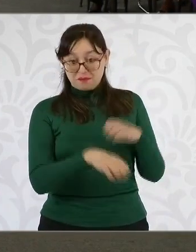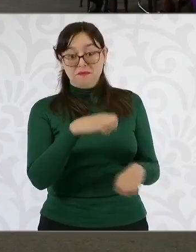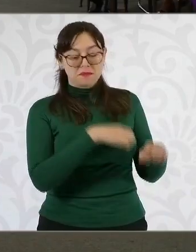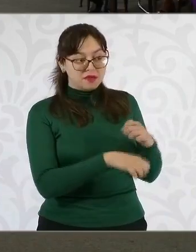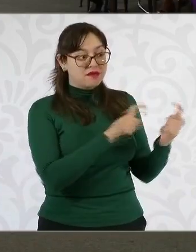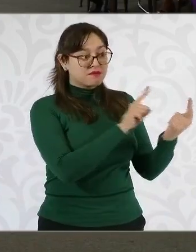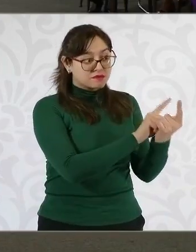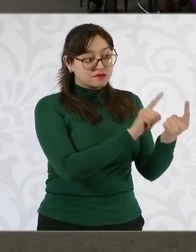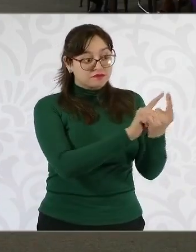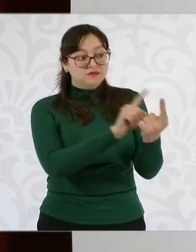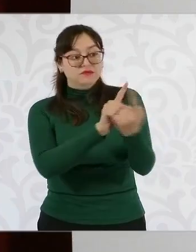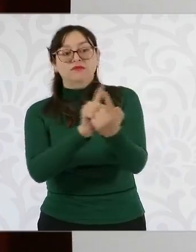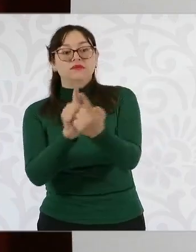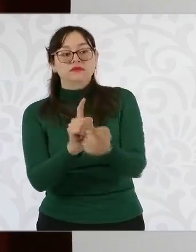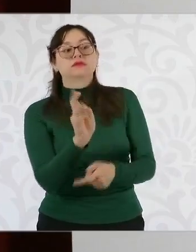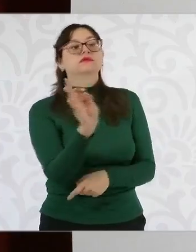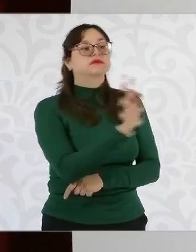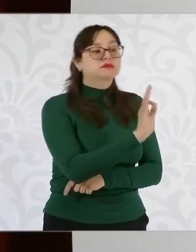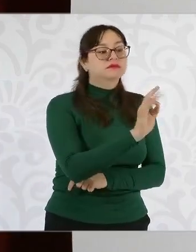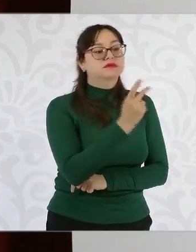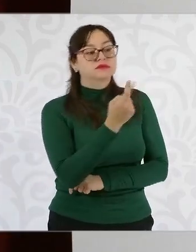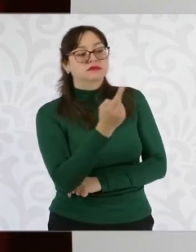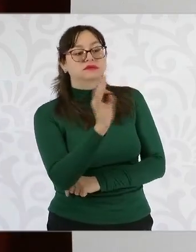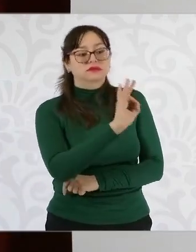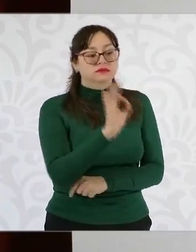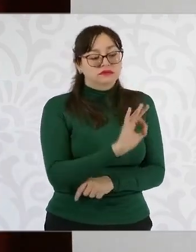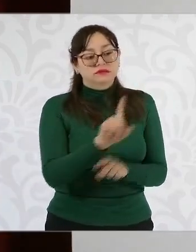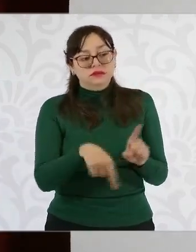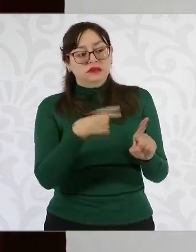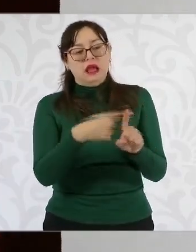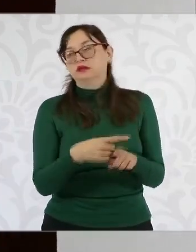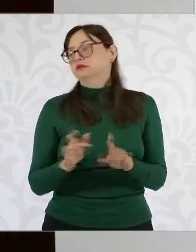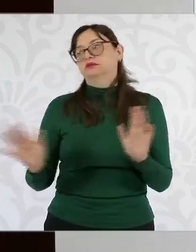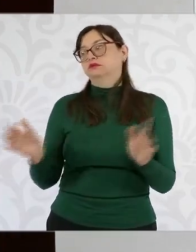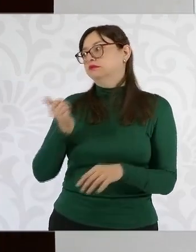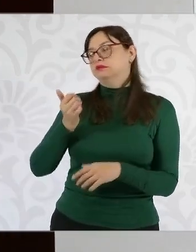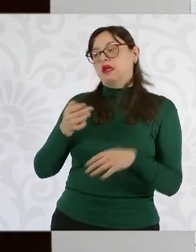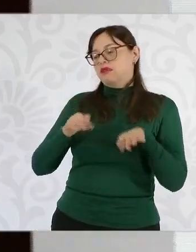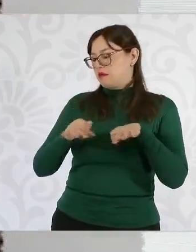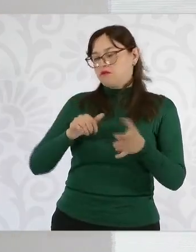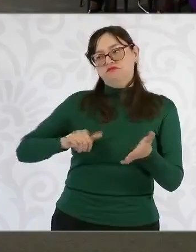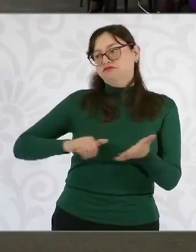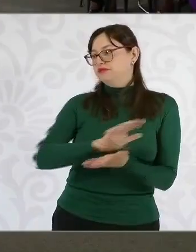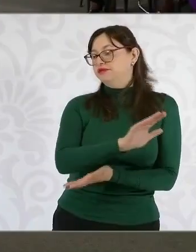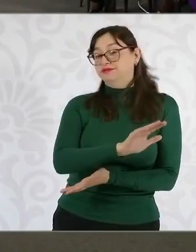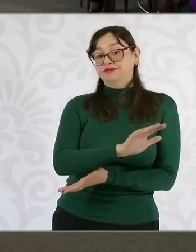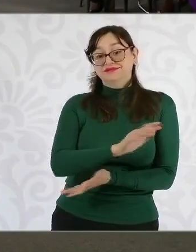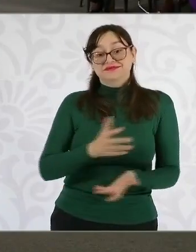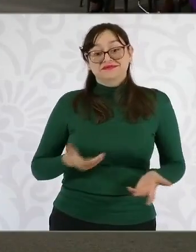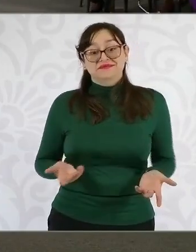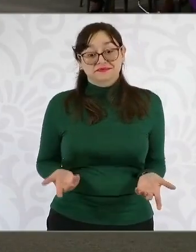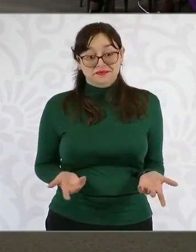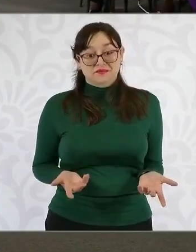conversar entre el anuncio y el día de hoy, esta mañana, porque es lo que nos pidió la presidenta. Entonces, la estimación la hace la